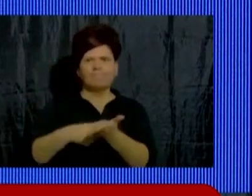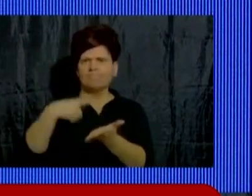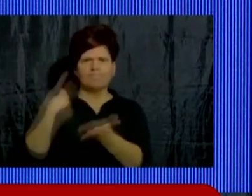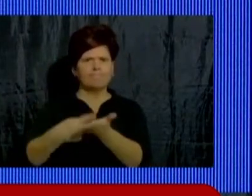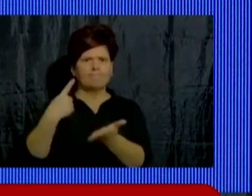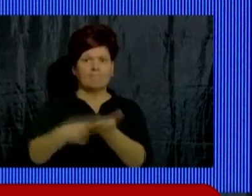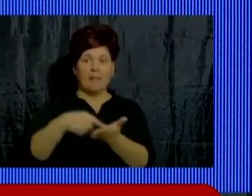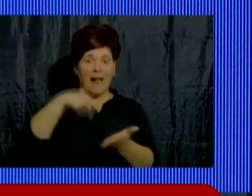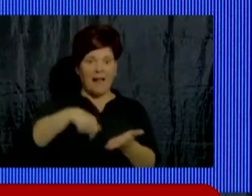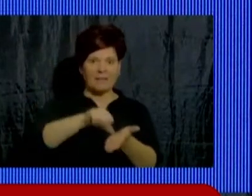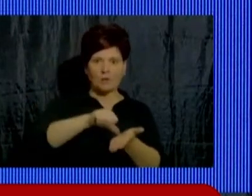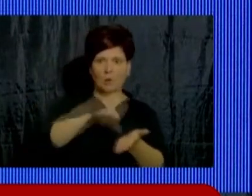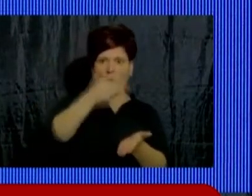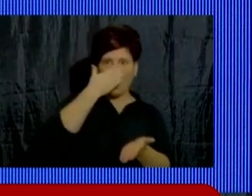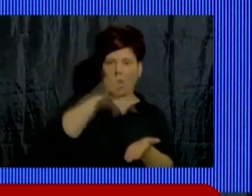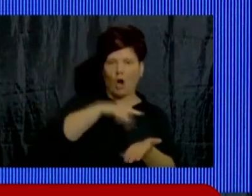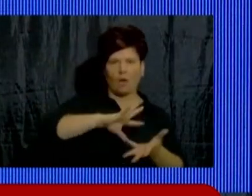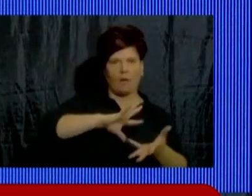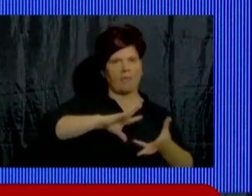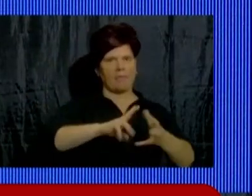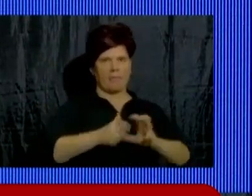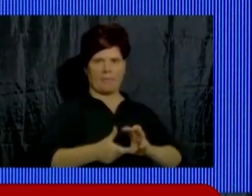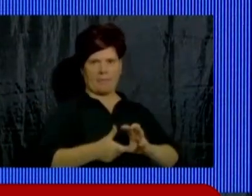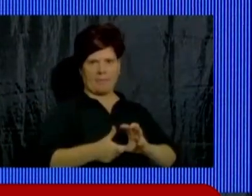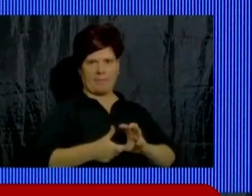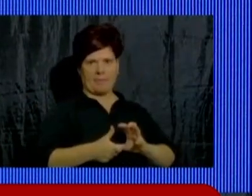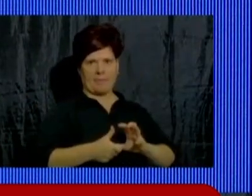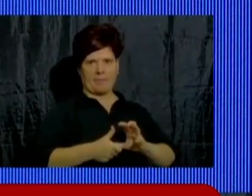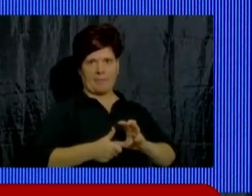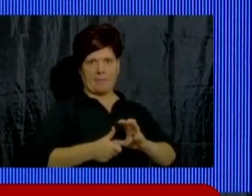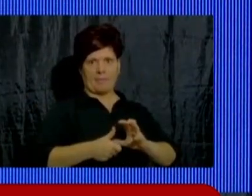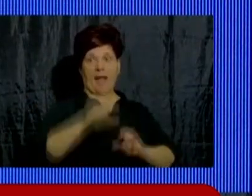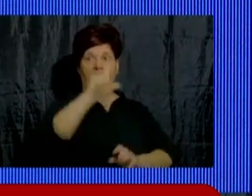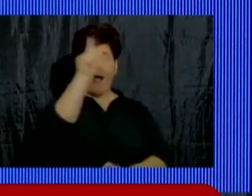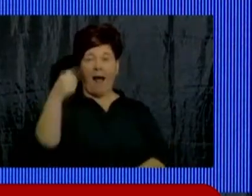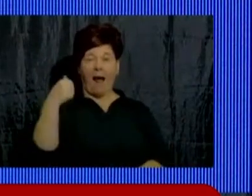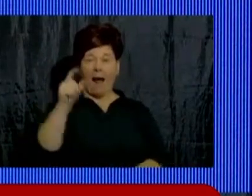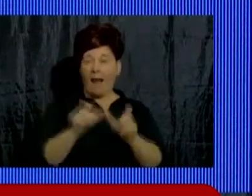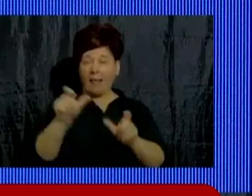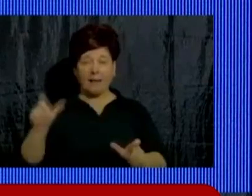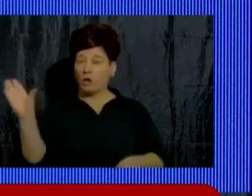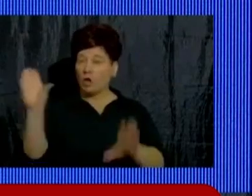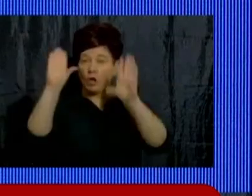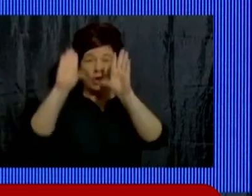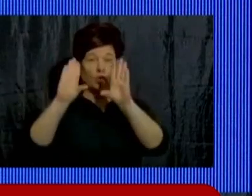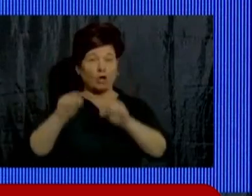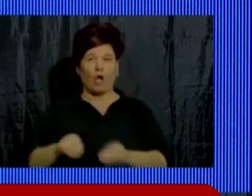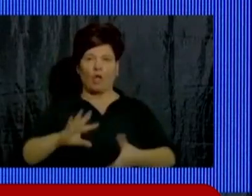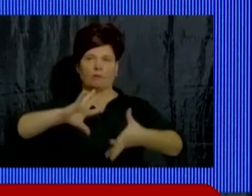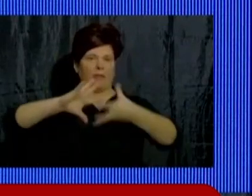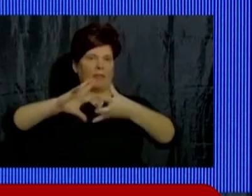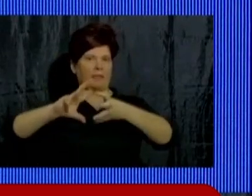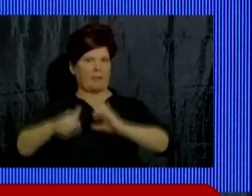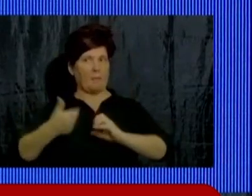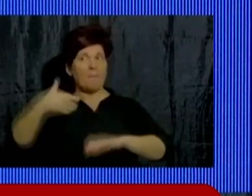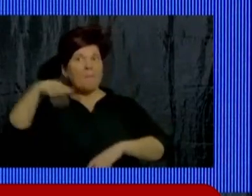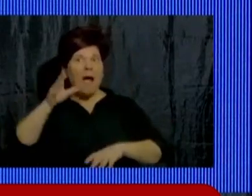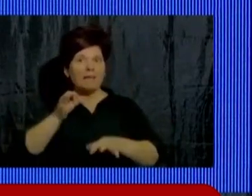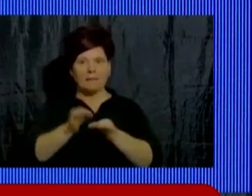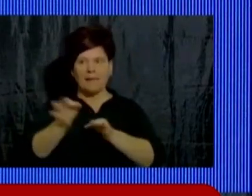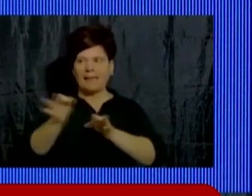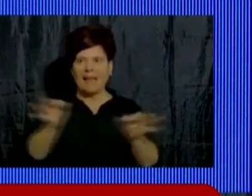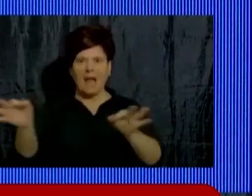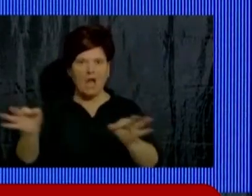cordobeses. En realidad están afectando a todos los argentinos, sobre todo a los argentinos del interior, porque han